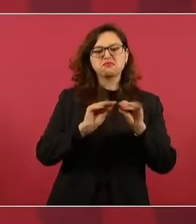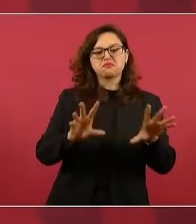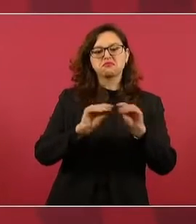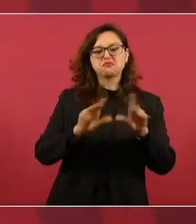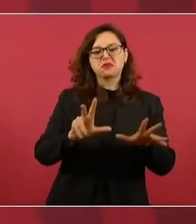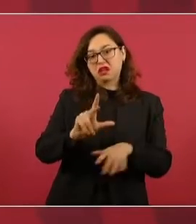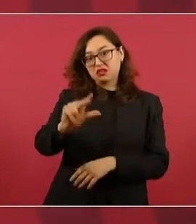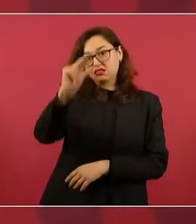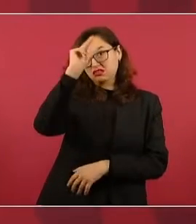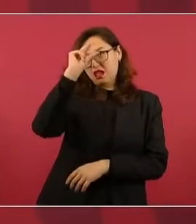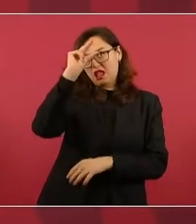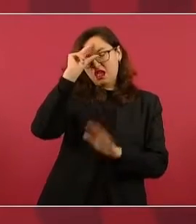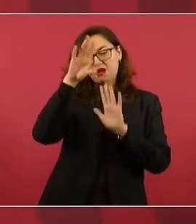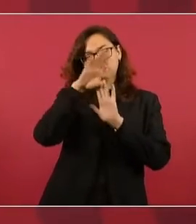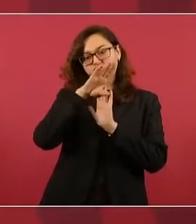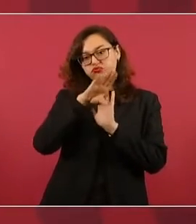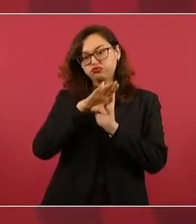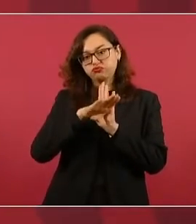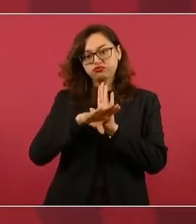No, la verdad,